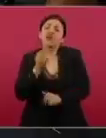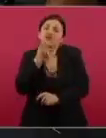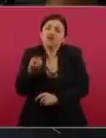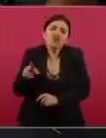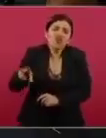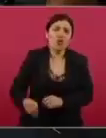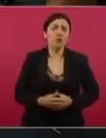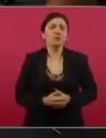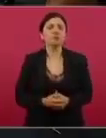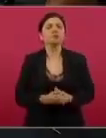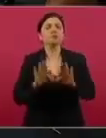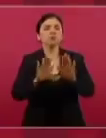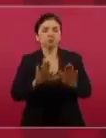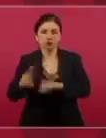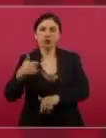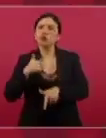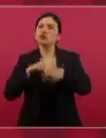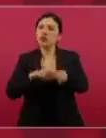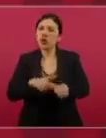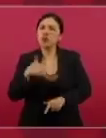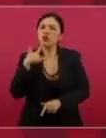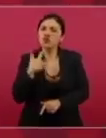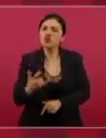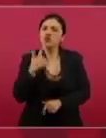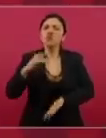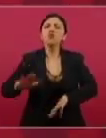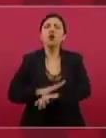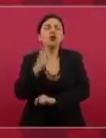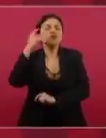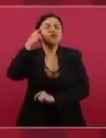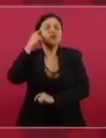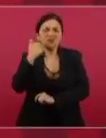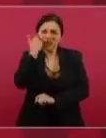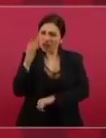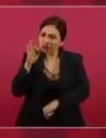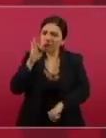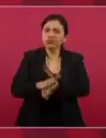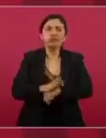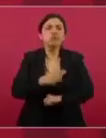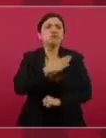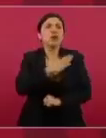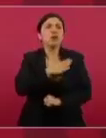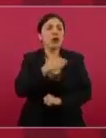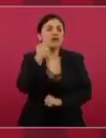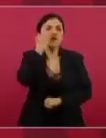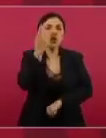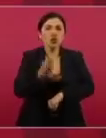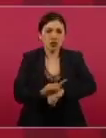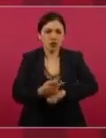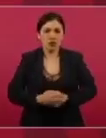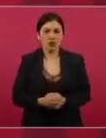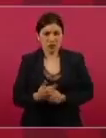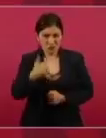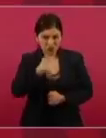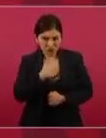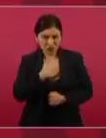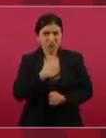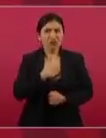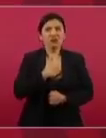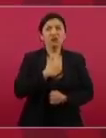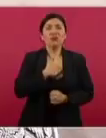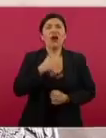Nosotros vamos a seguir luchando por convicción, por principio. Nosotros no nos vamos a